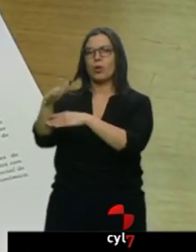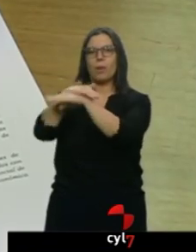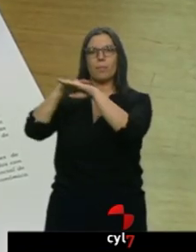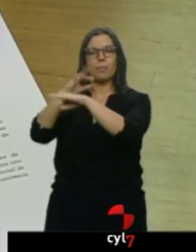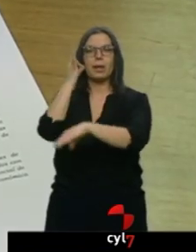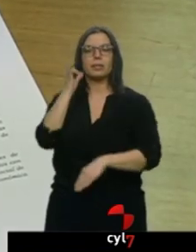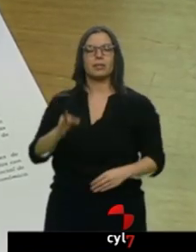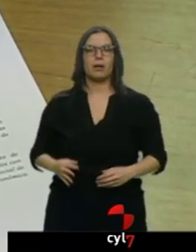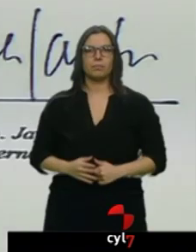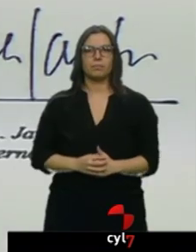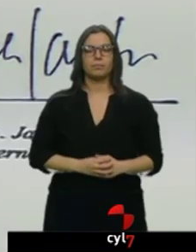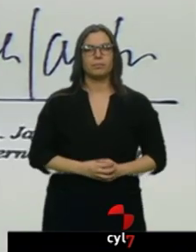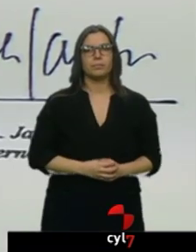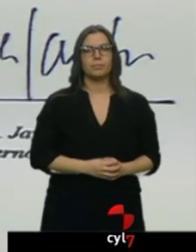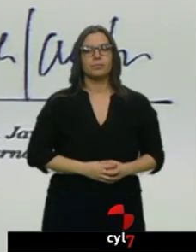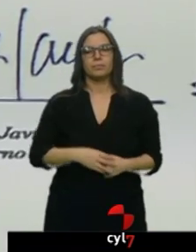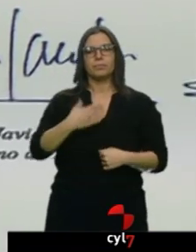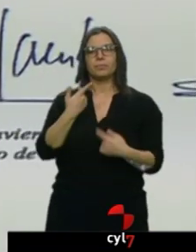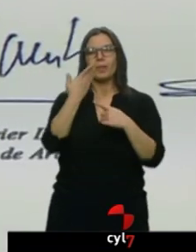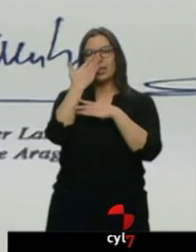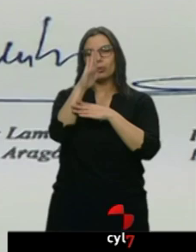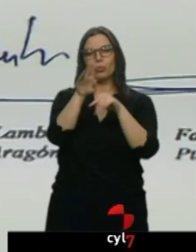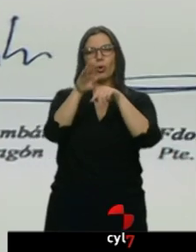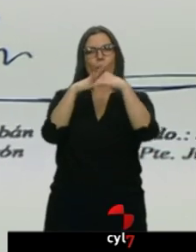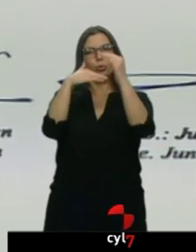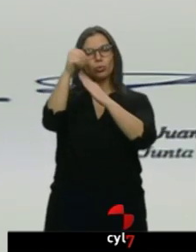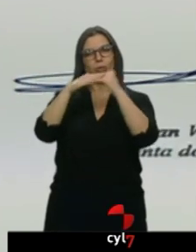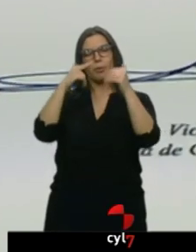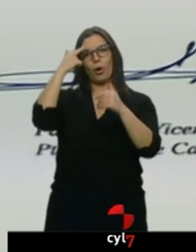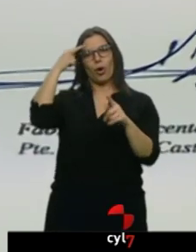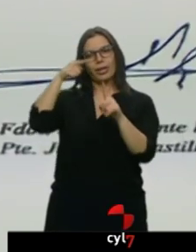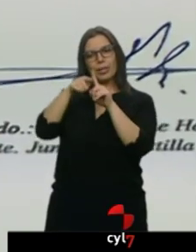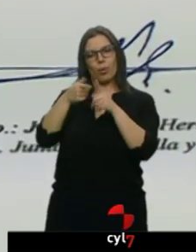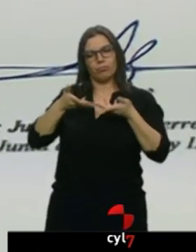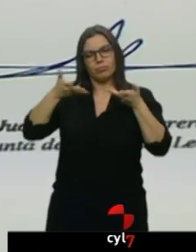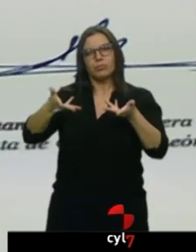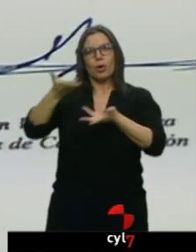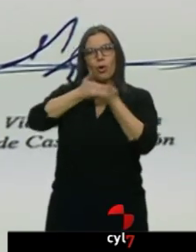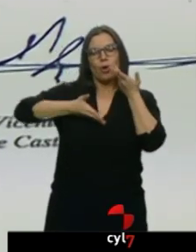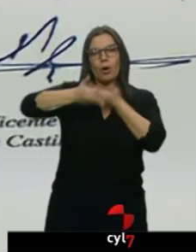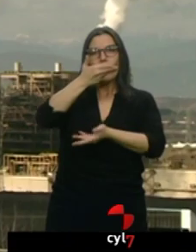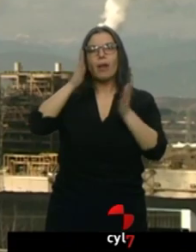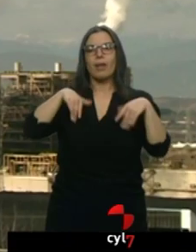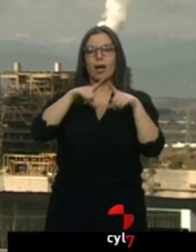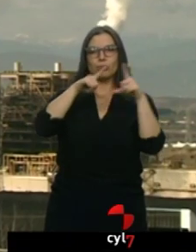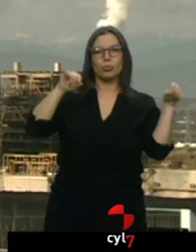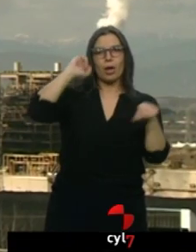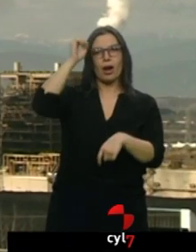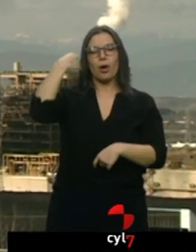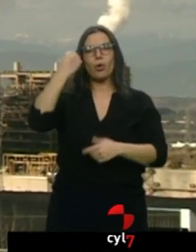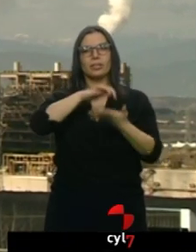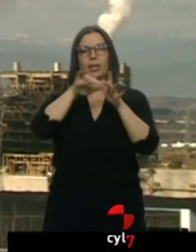Con actitud constructiva y desde la voluntad de colaborar, Asturias, Aragón y Castilla y León urgen a la ministra de Transición